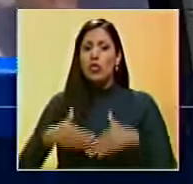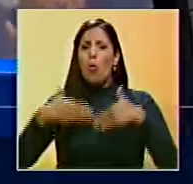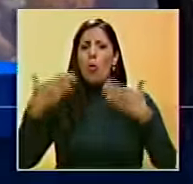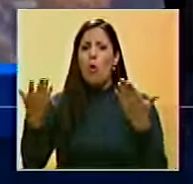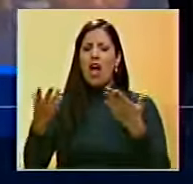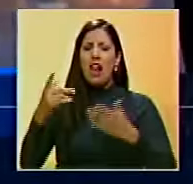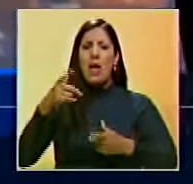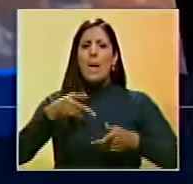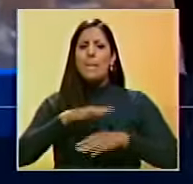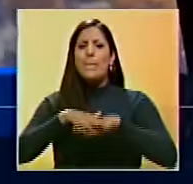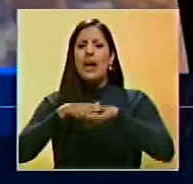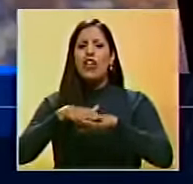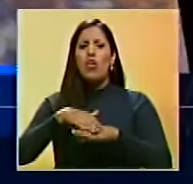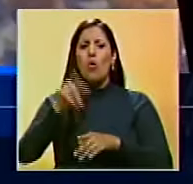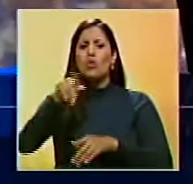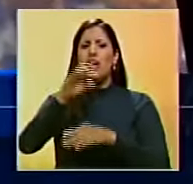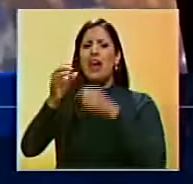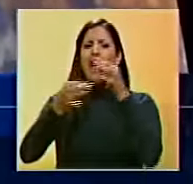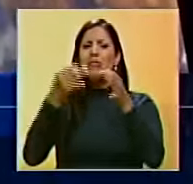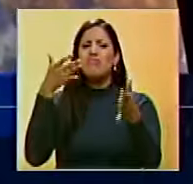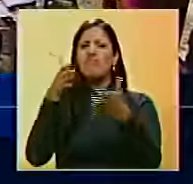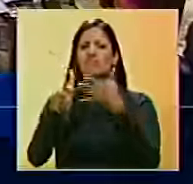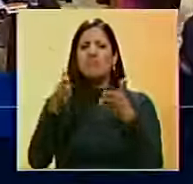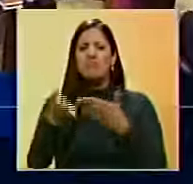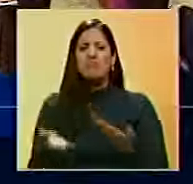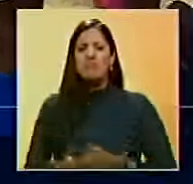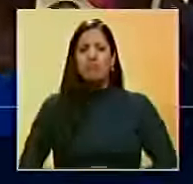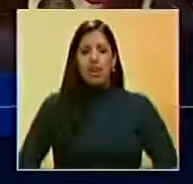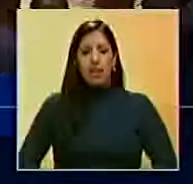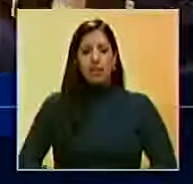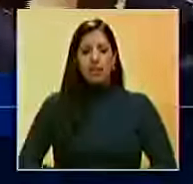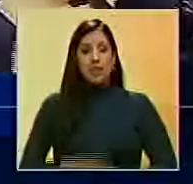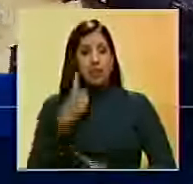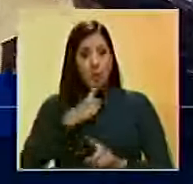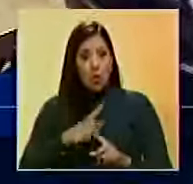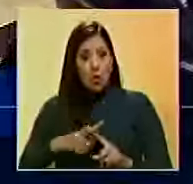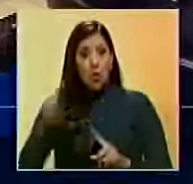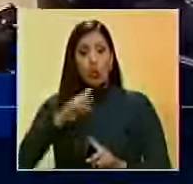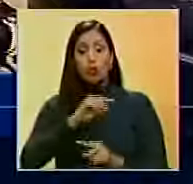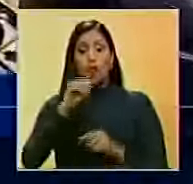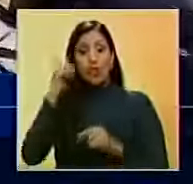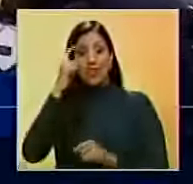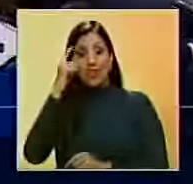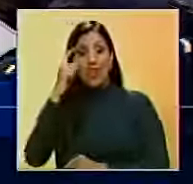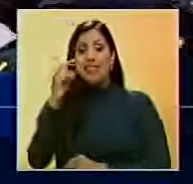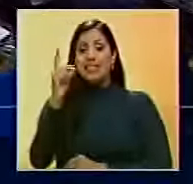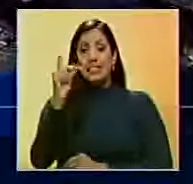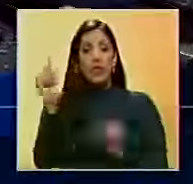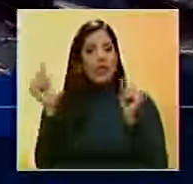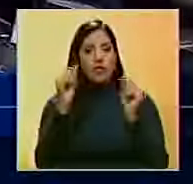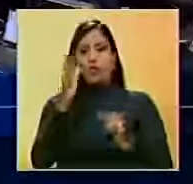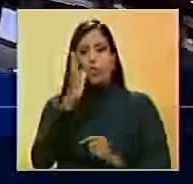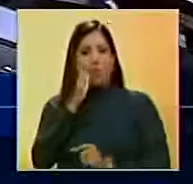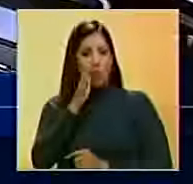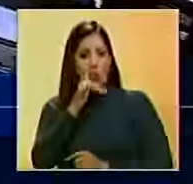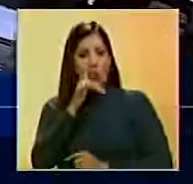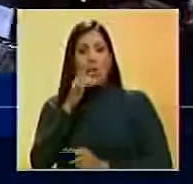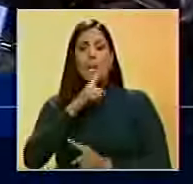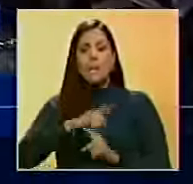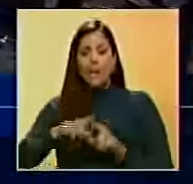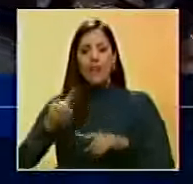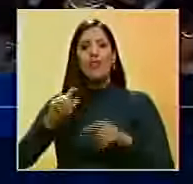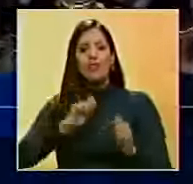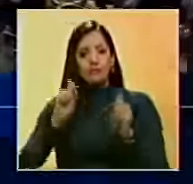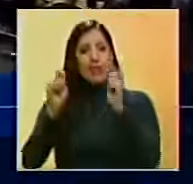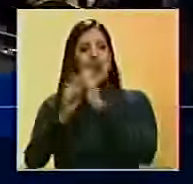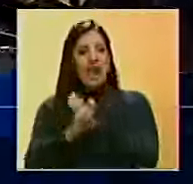¿cuál es el autoperdón del que ustedes están hablando? Aunque en el orden del día no estaba la segunda discusión de dicho instrumento, se produjo